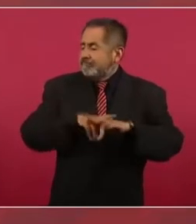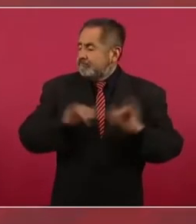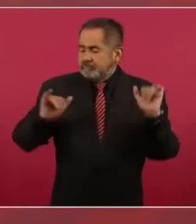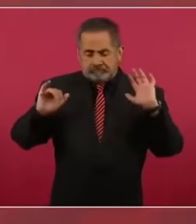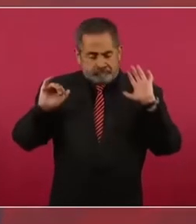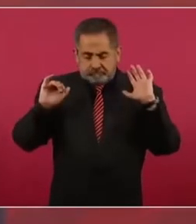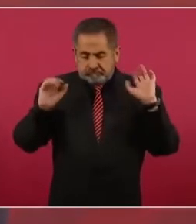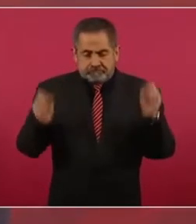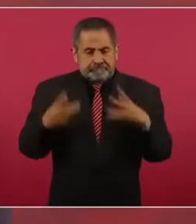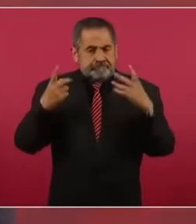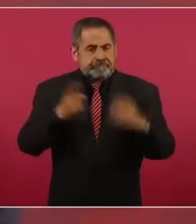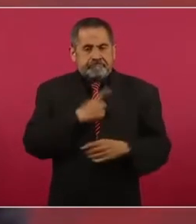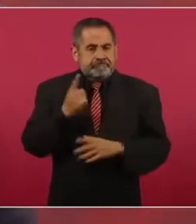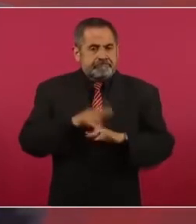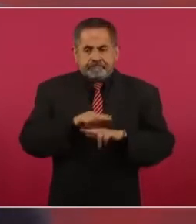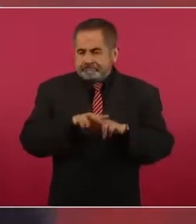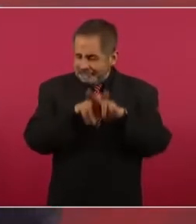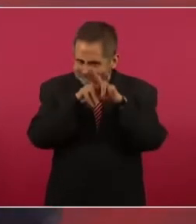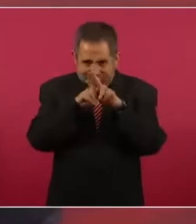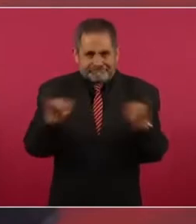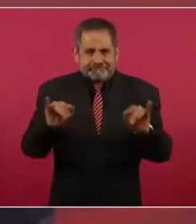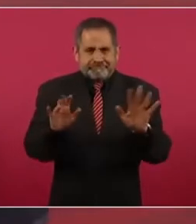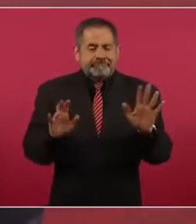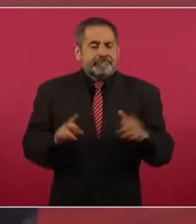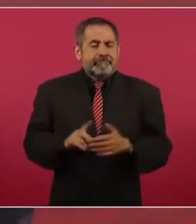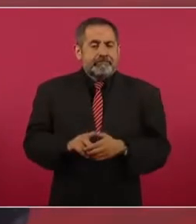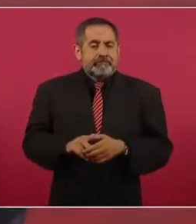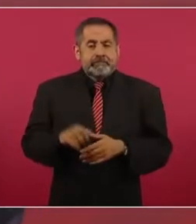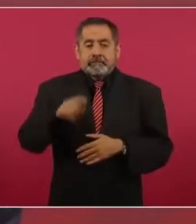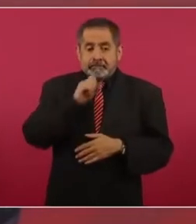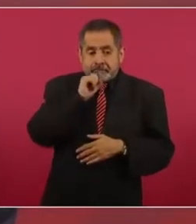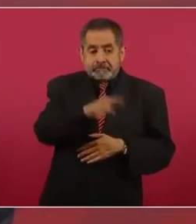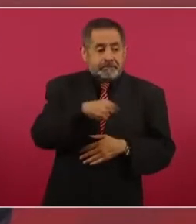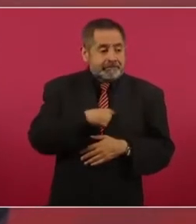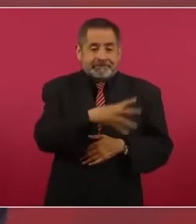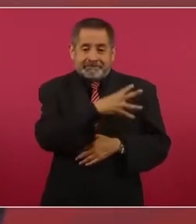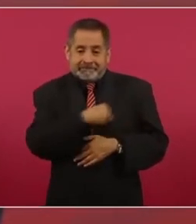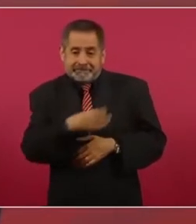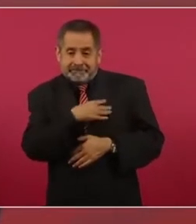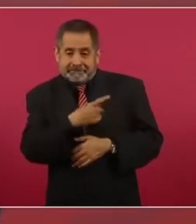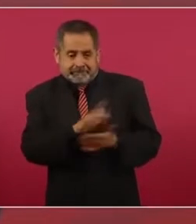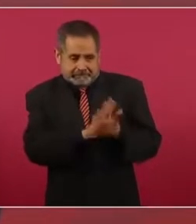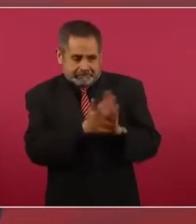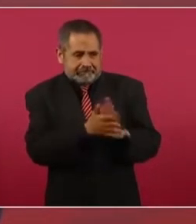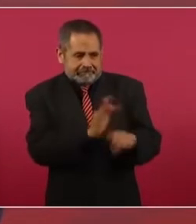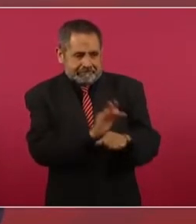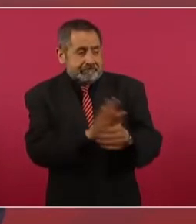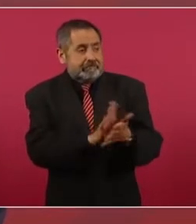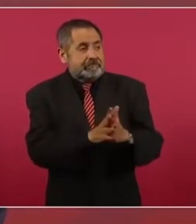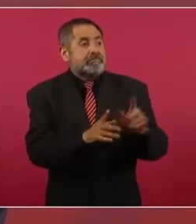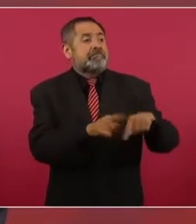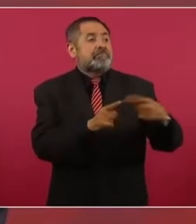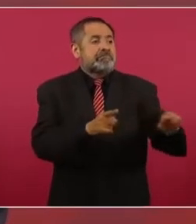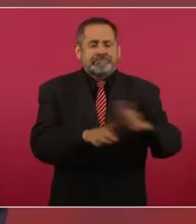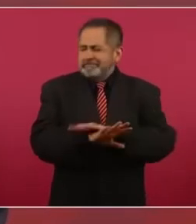Y cuando digo nadie, incluyo a mis hijos y a mis familiares.